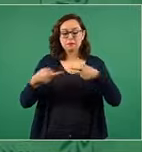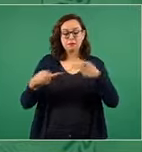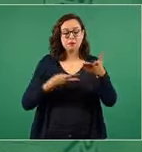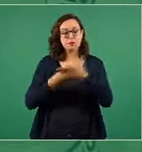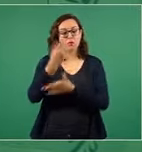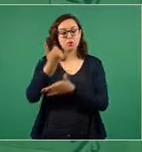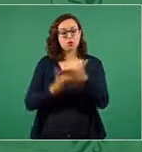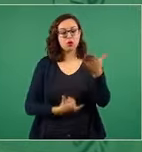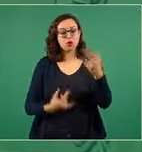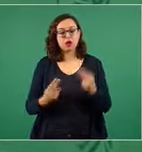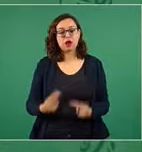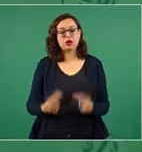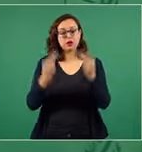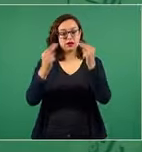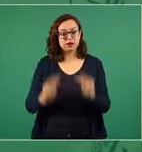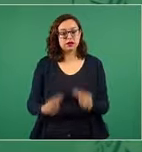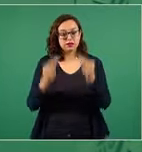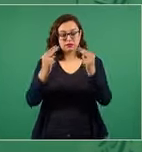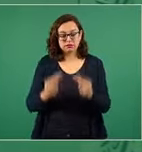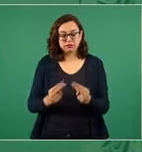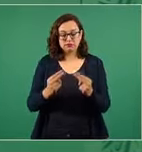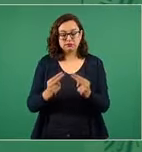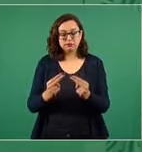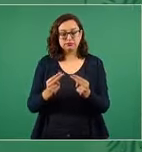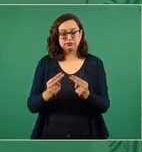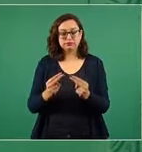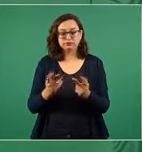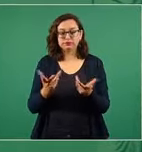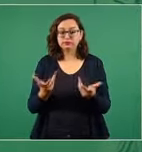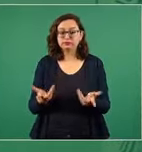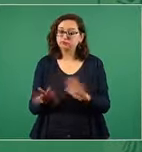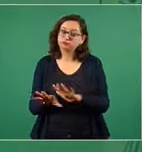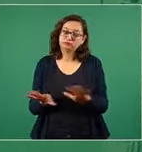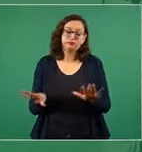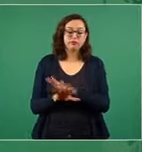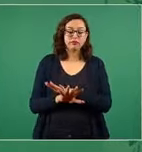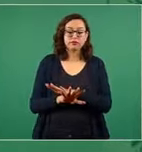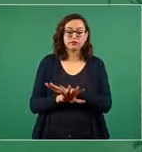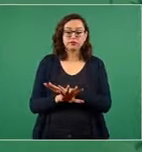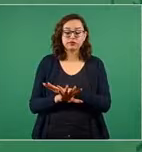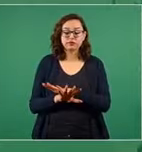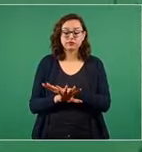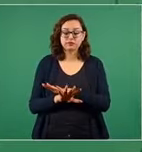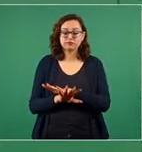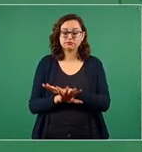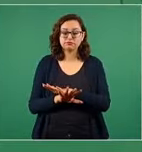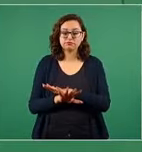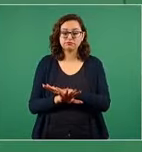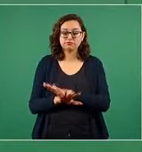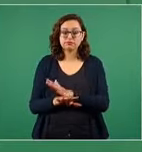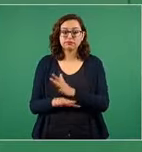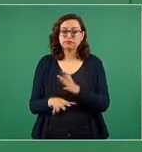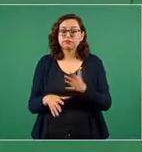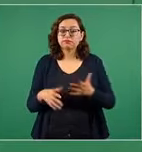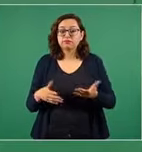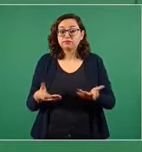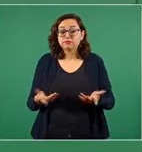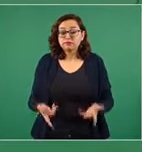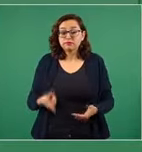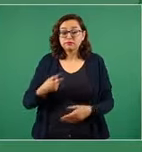dando un giro un viraje porque ya no queremos estar vendiendo